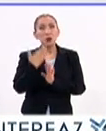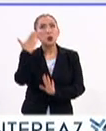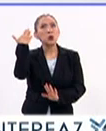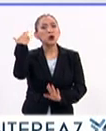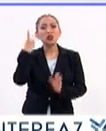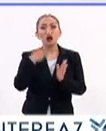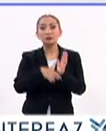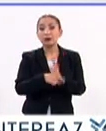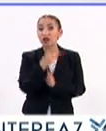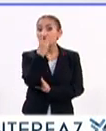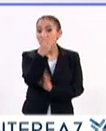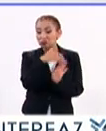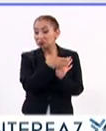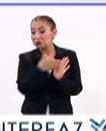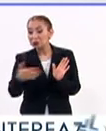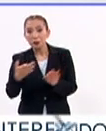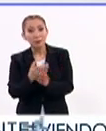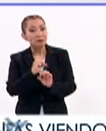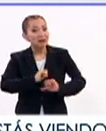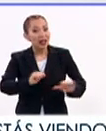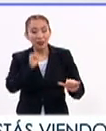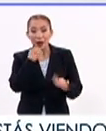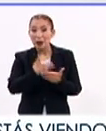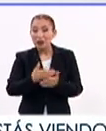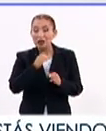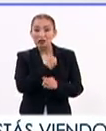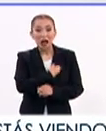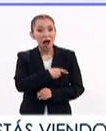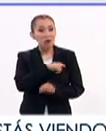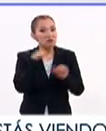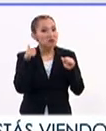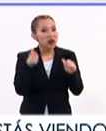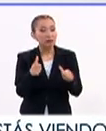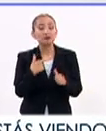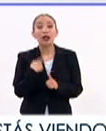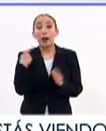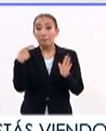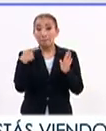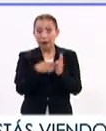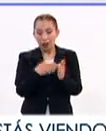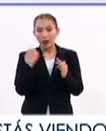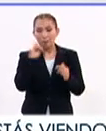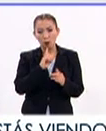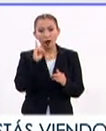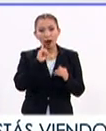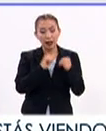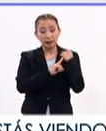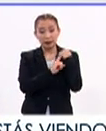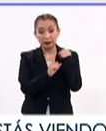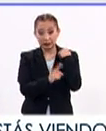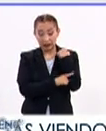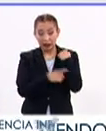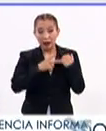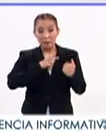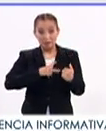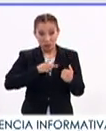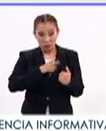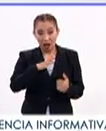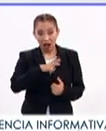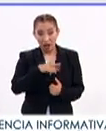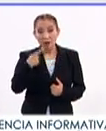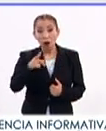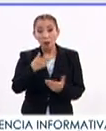año 2002 a la fecha. Se han atendido más de mil mujeres y ninguno de sus bebés se ha infectado.